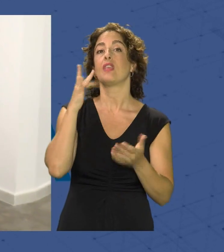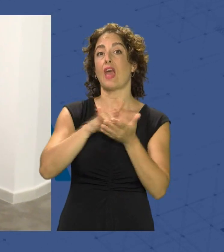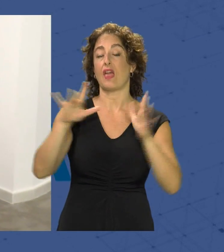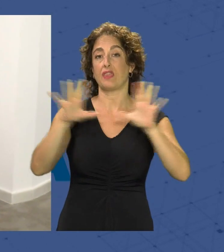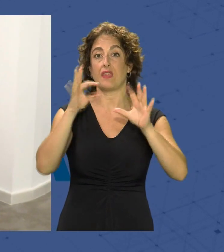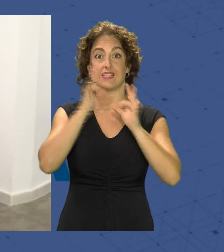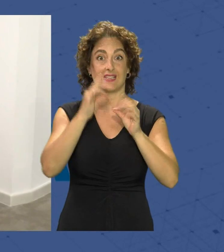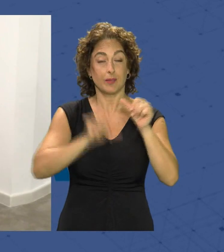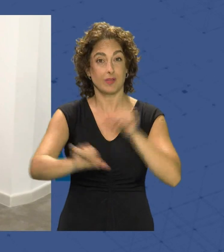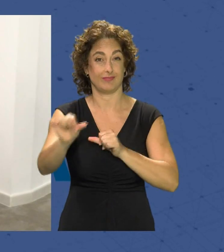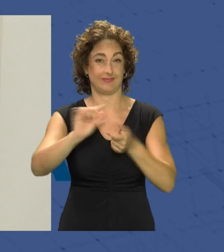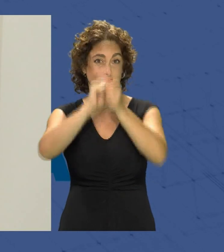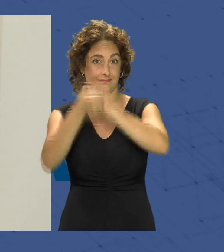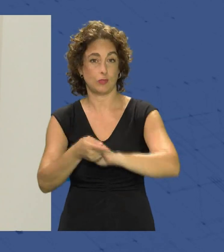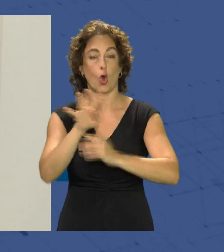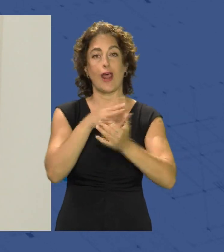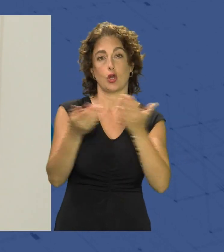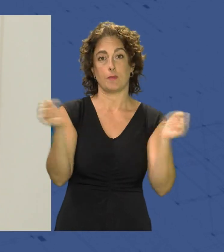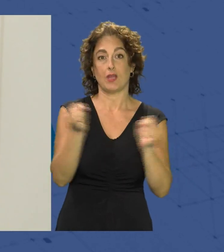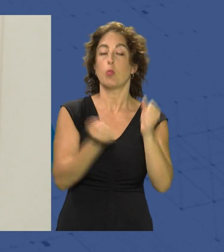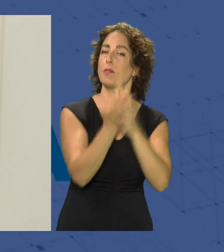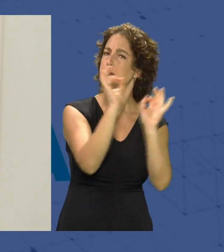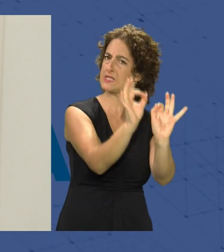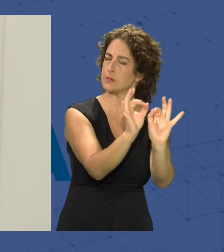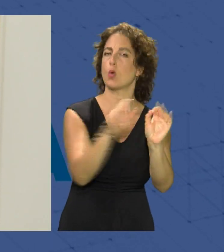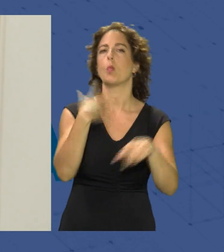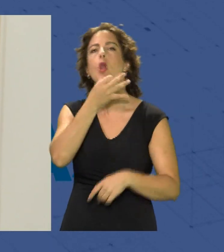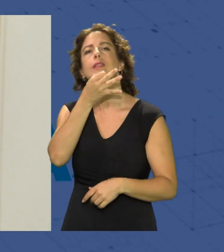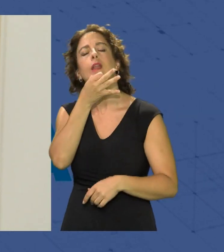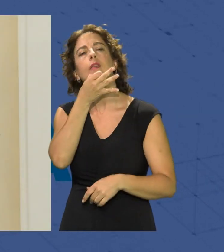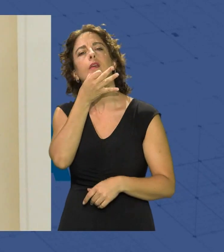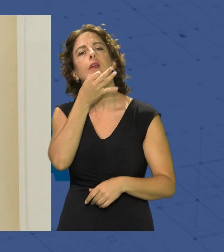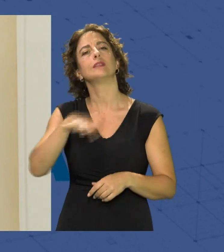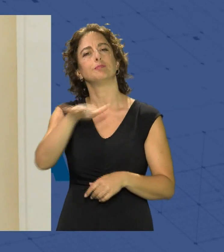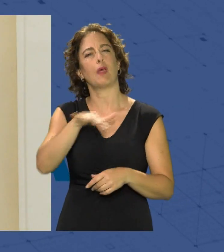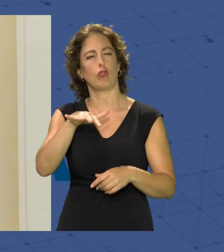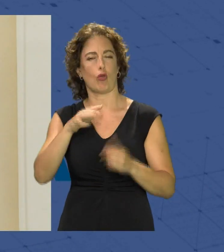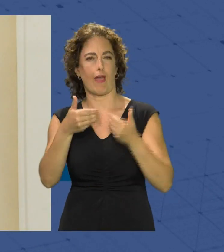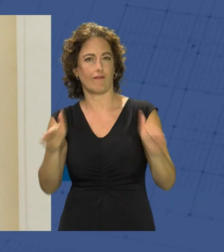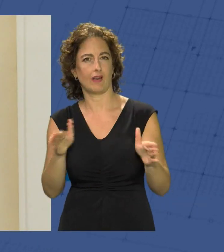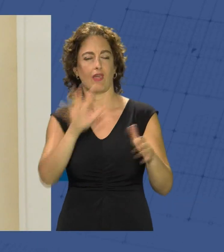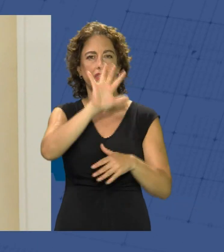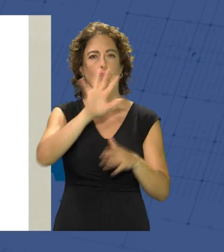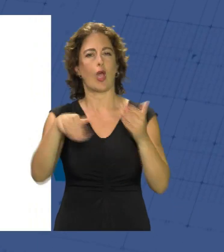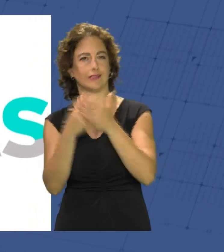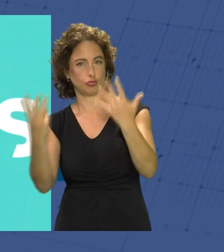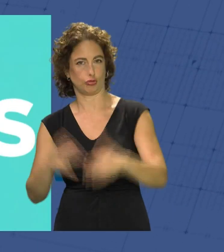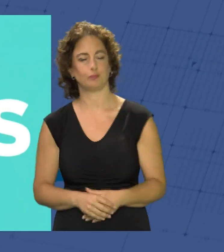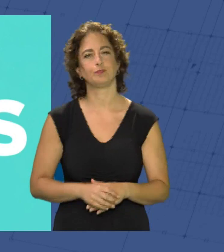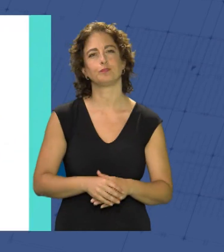el horario será el de invierno se mantienen las mismas horas por las mañanas mientras que por las tardes el espacio museístico abrirá de cinco a ocho